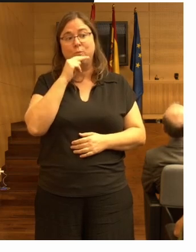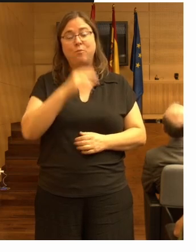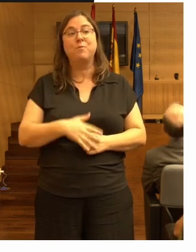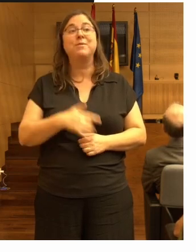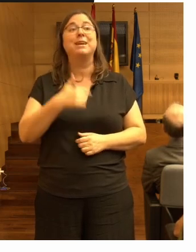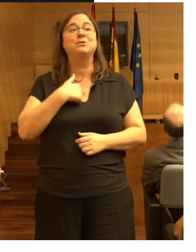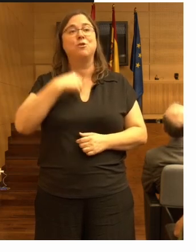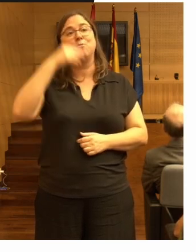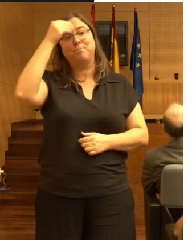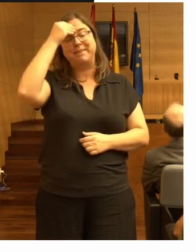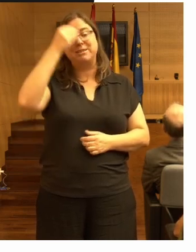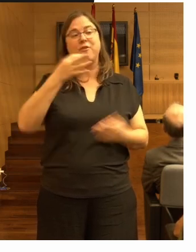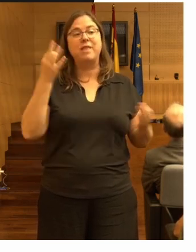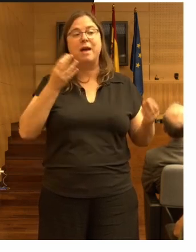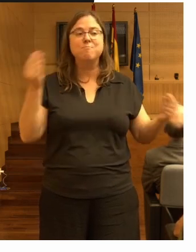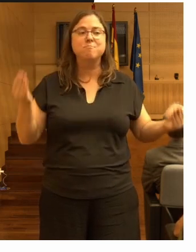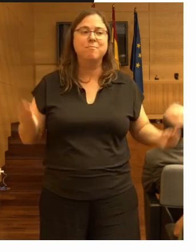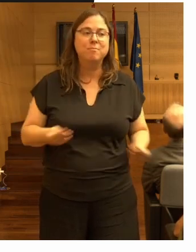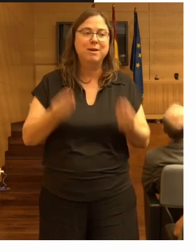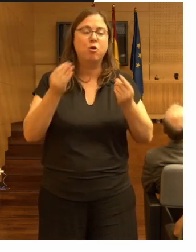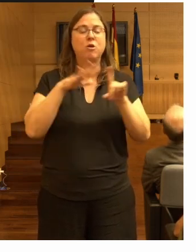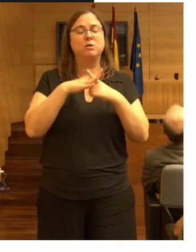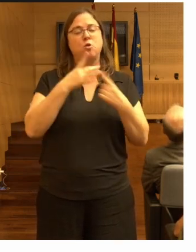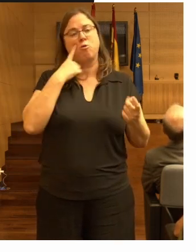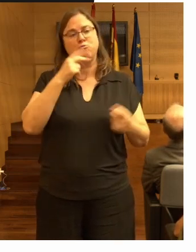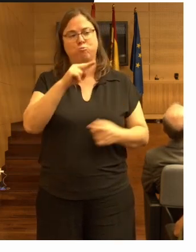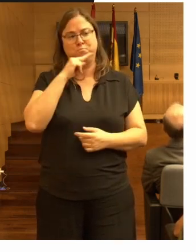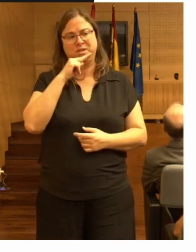habría que mejorar la situación de la incontinencia